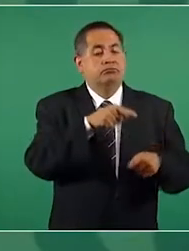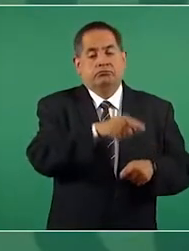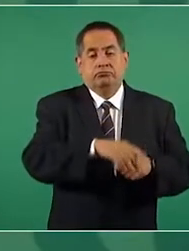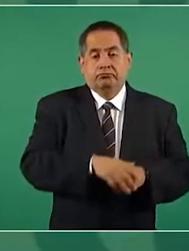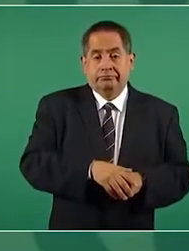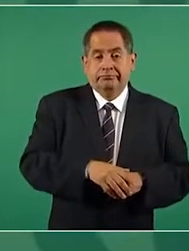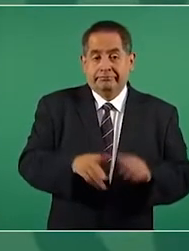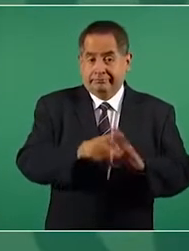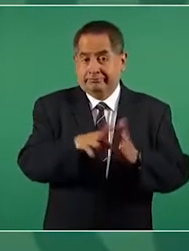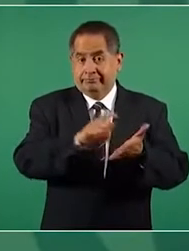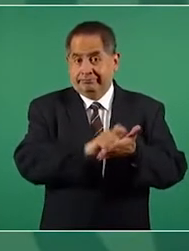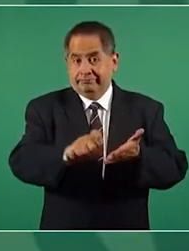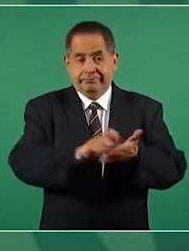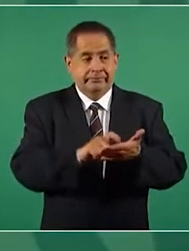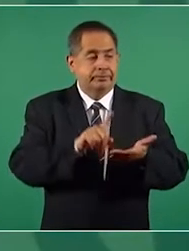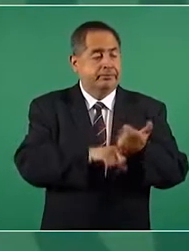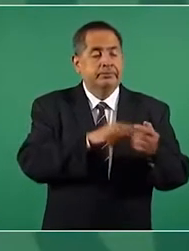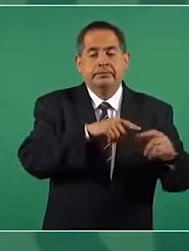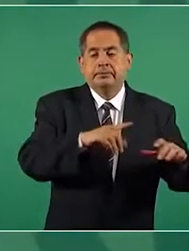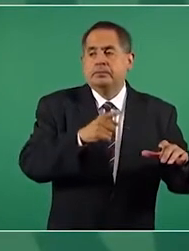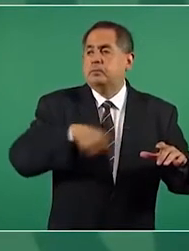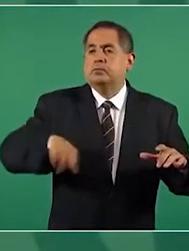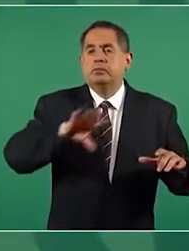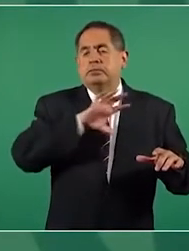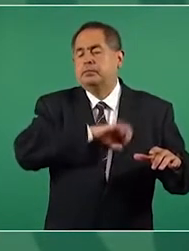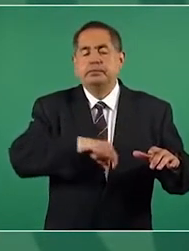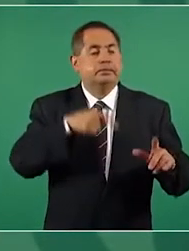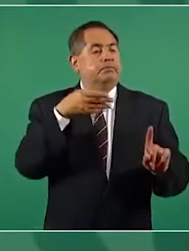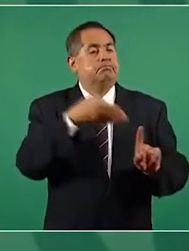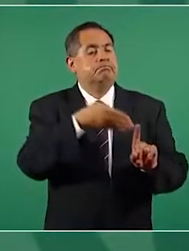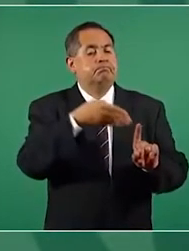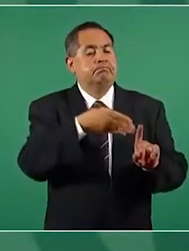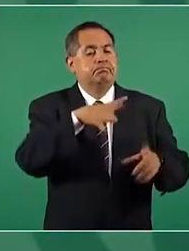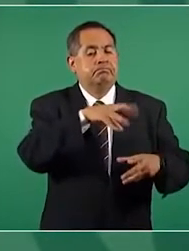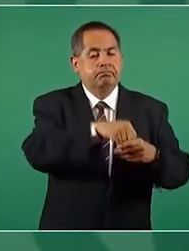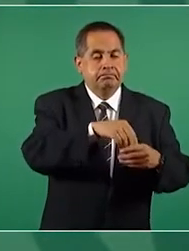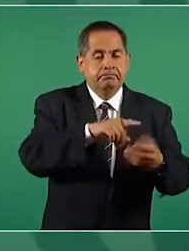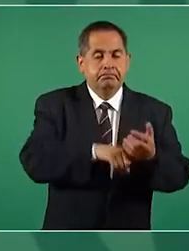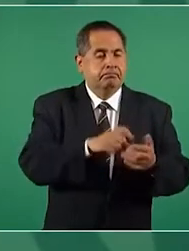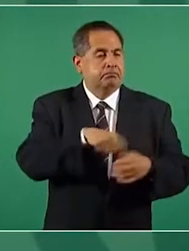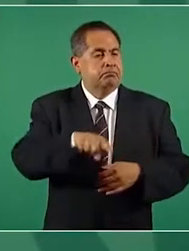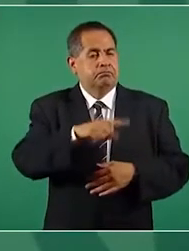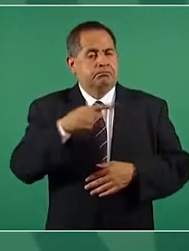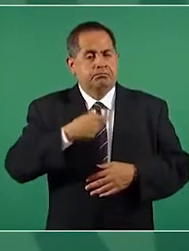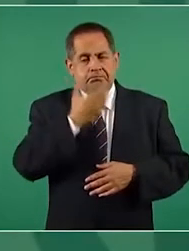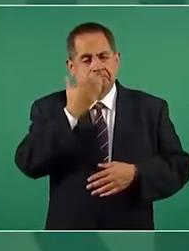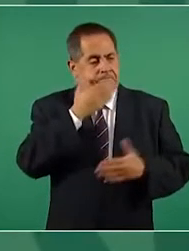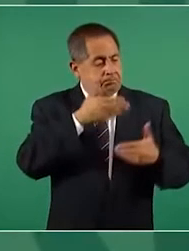periódico preferido de los conservadores. Entonces,